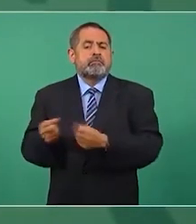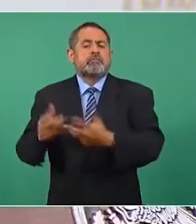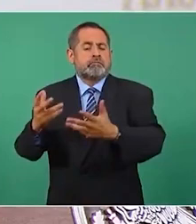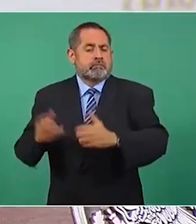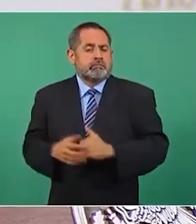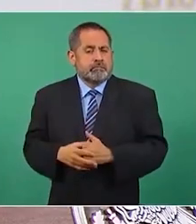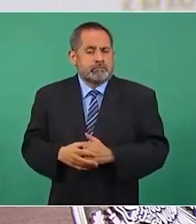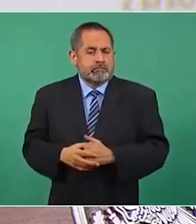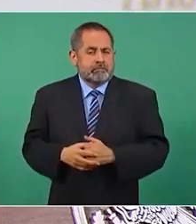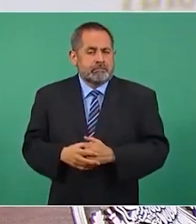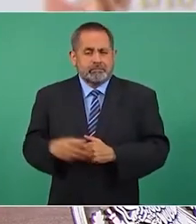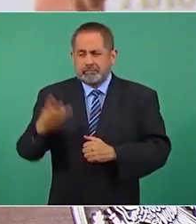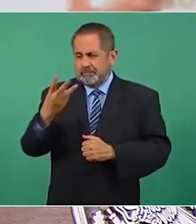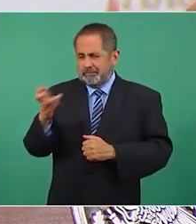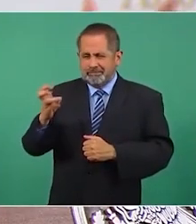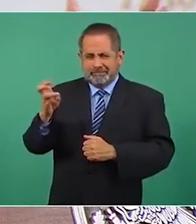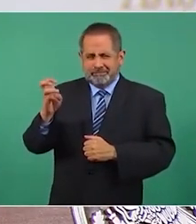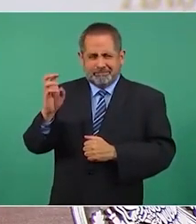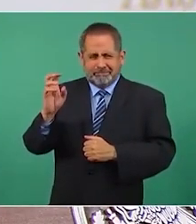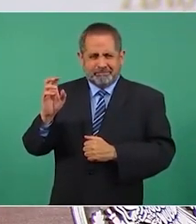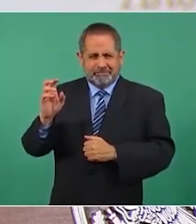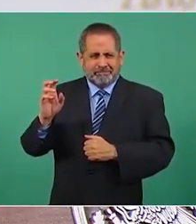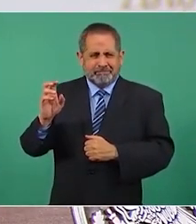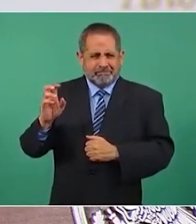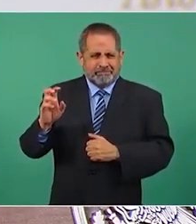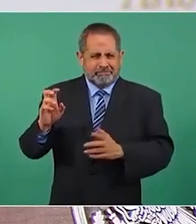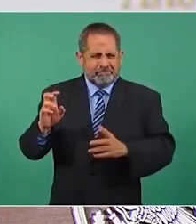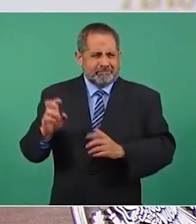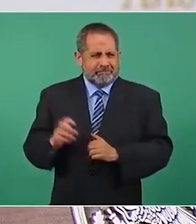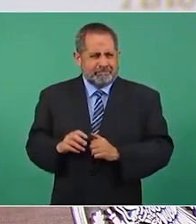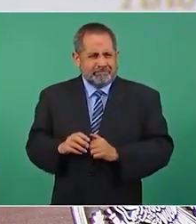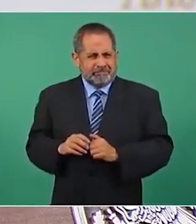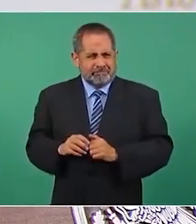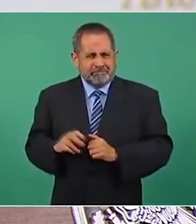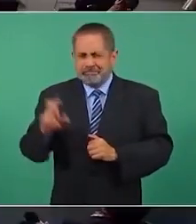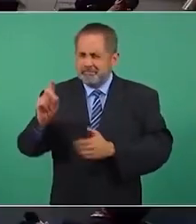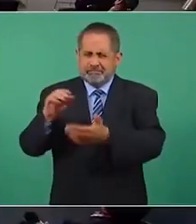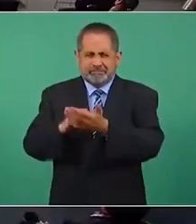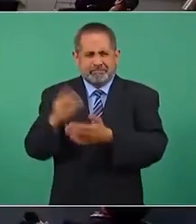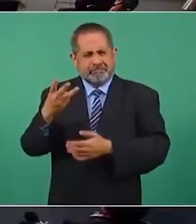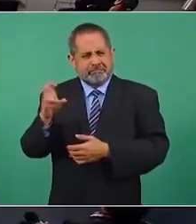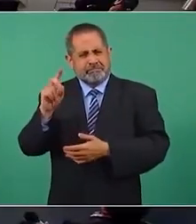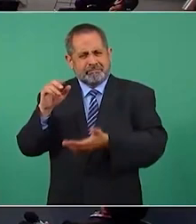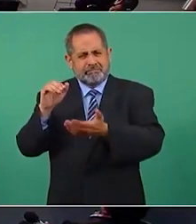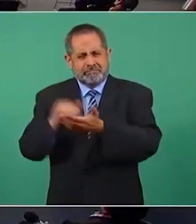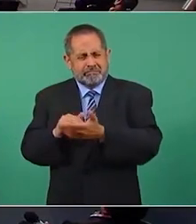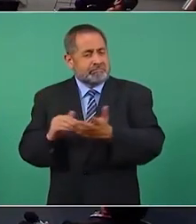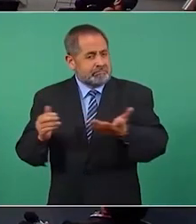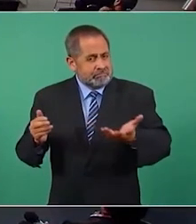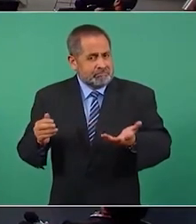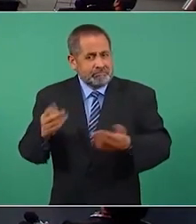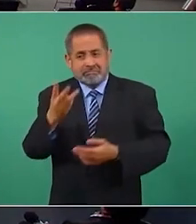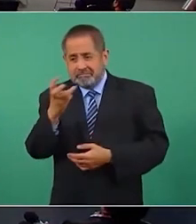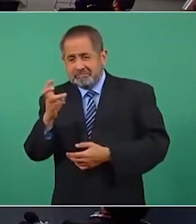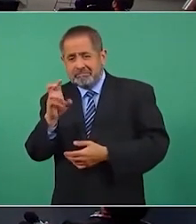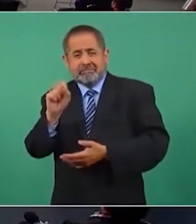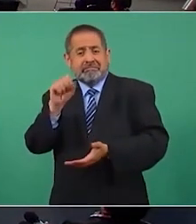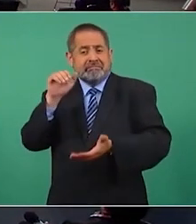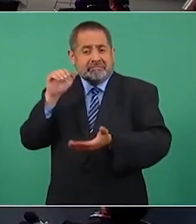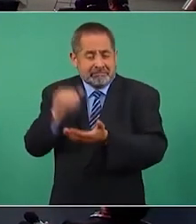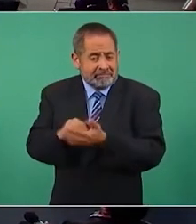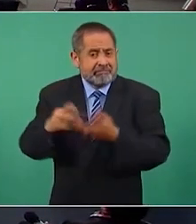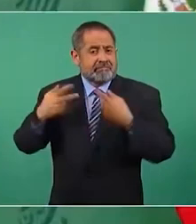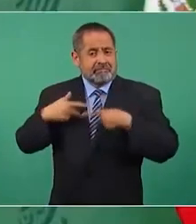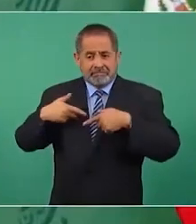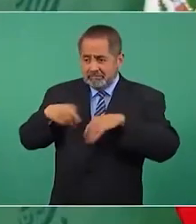pues son 330 mil 360 mil